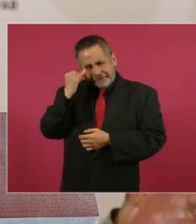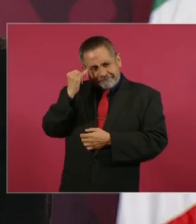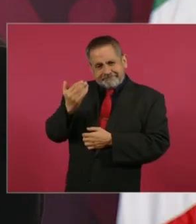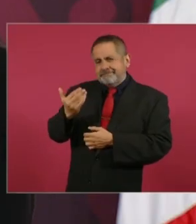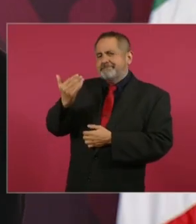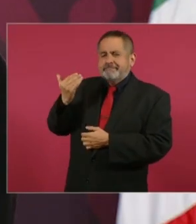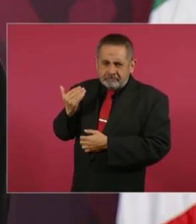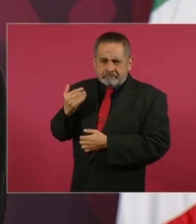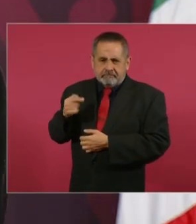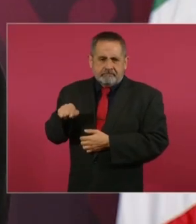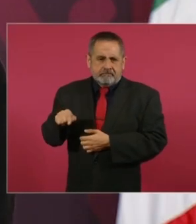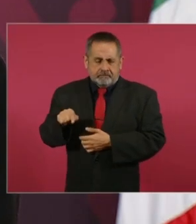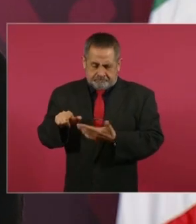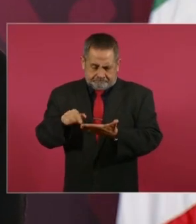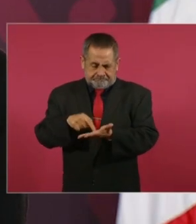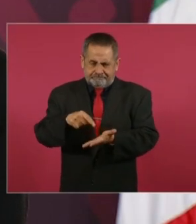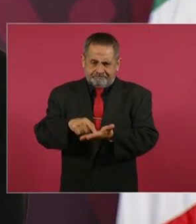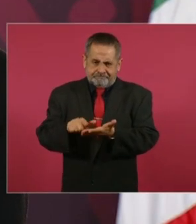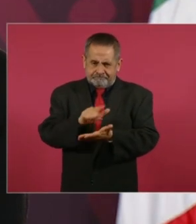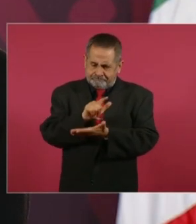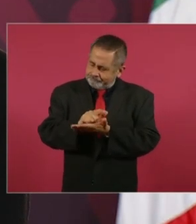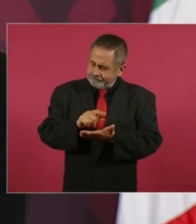la letra